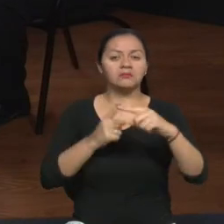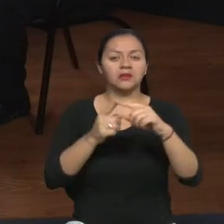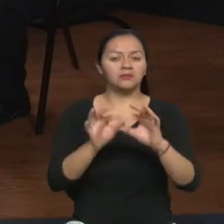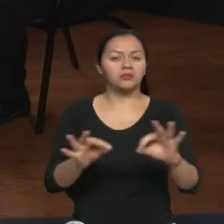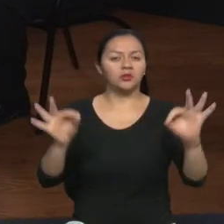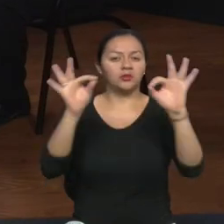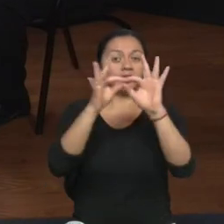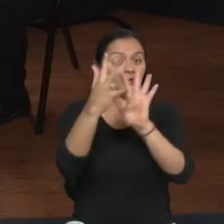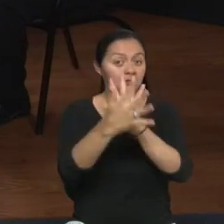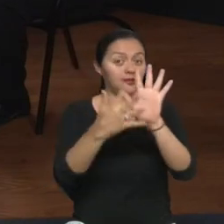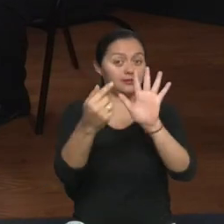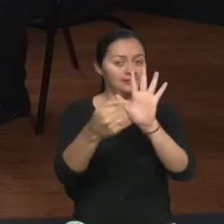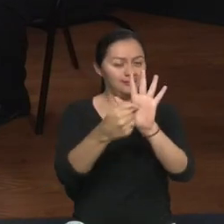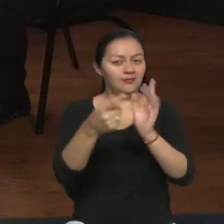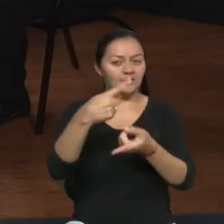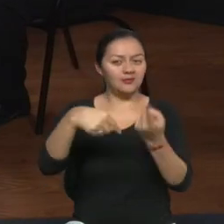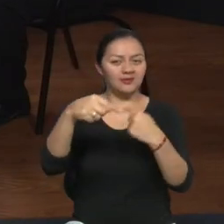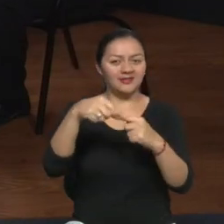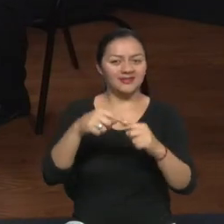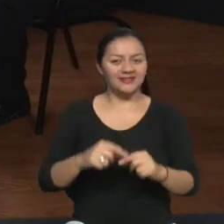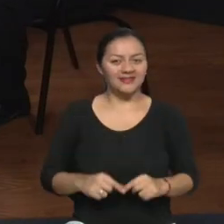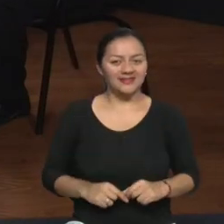de señas. Vamos a un corte y regresamos.